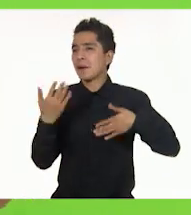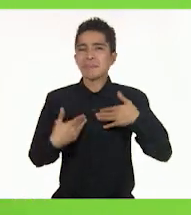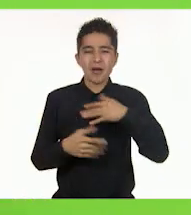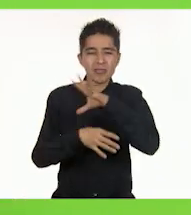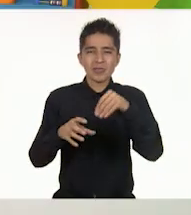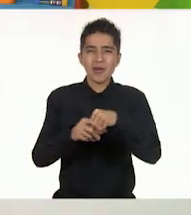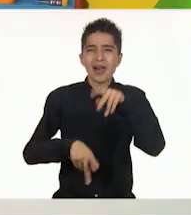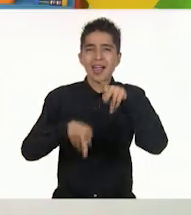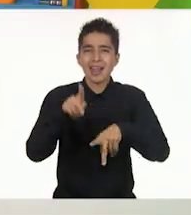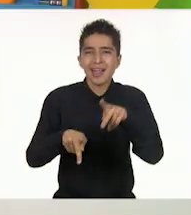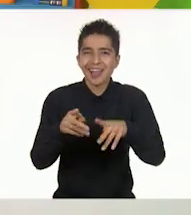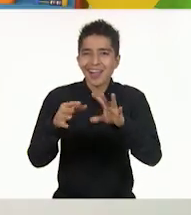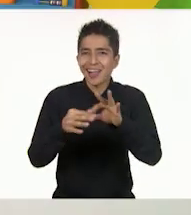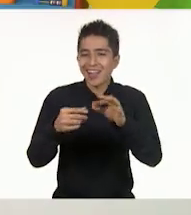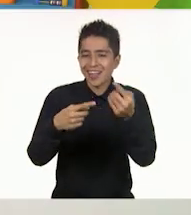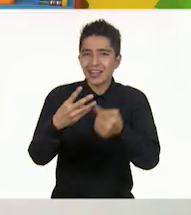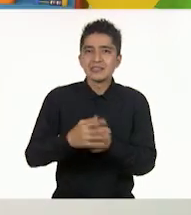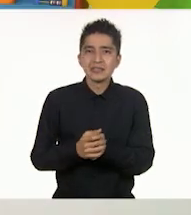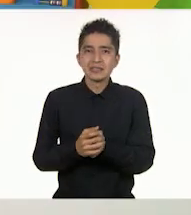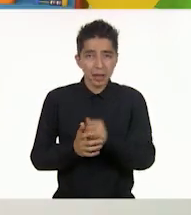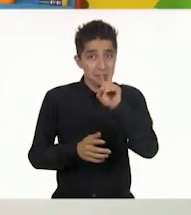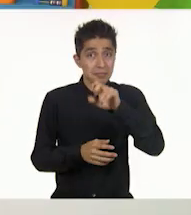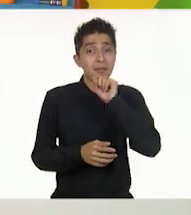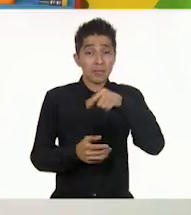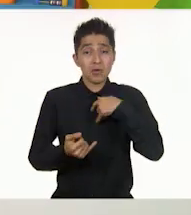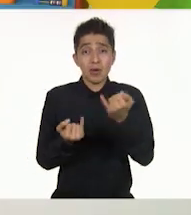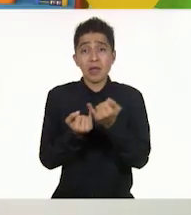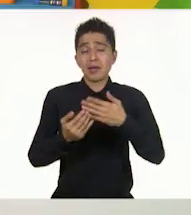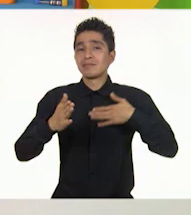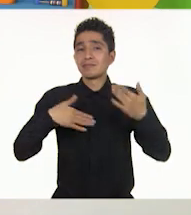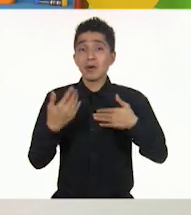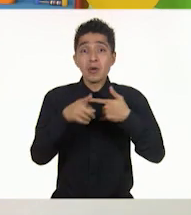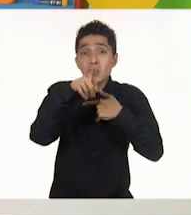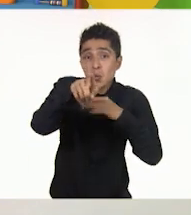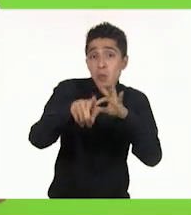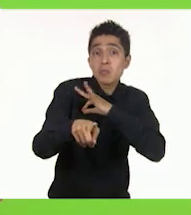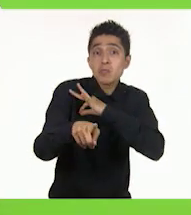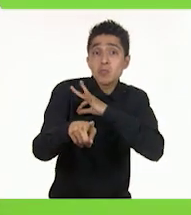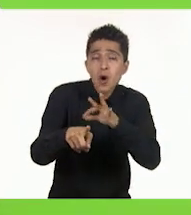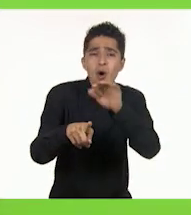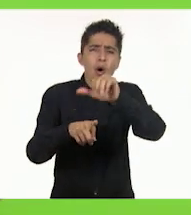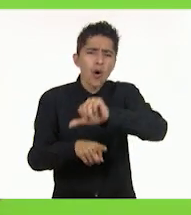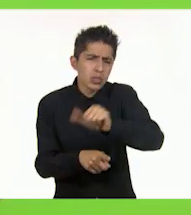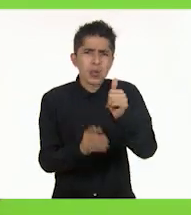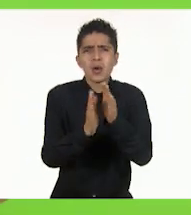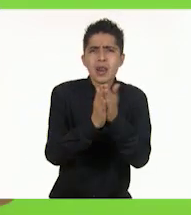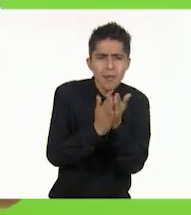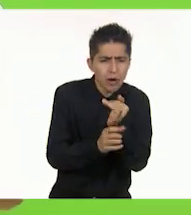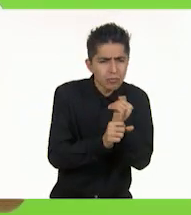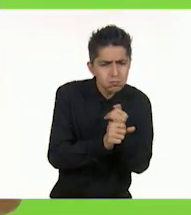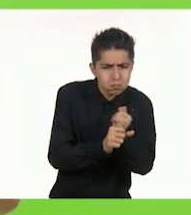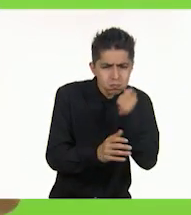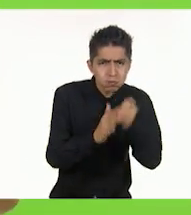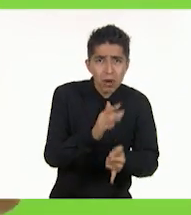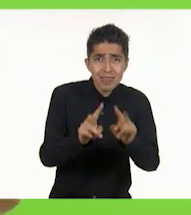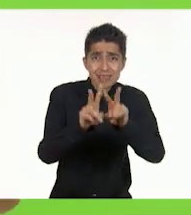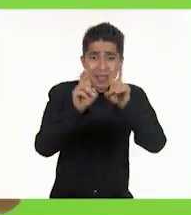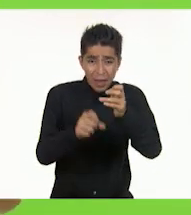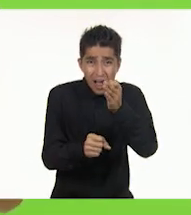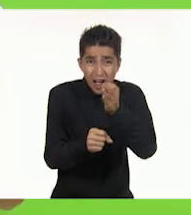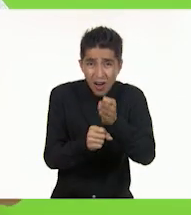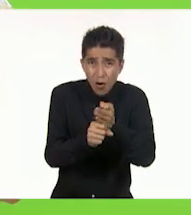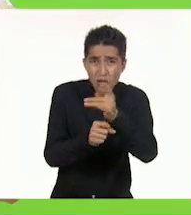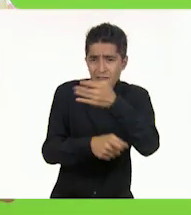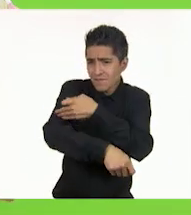platicamos. Sí, yo también lo disfruté mucho. Si te es posible, consulta otros libros y comenta el tema de hoy con tu